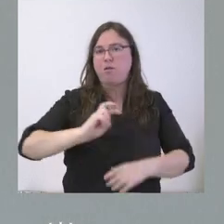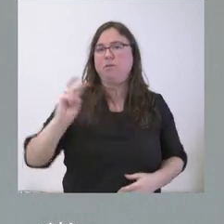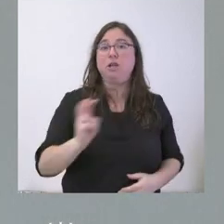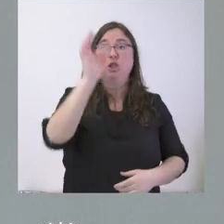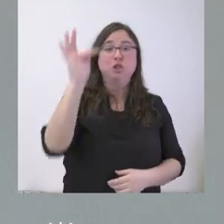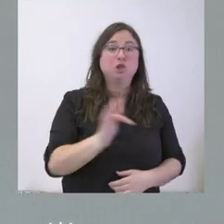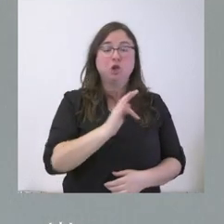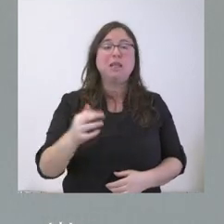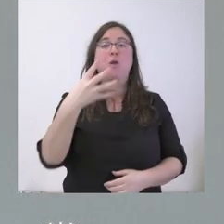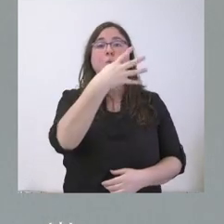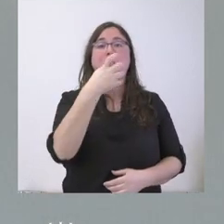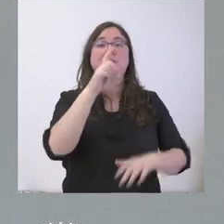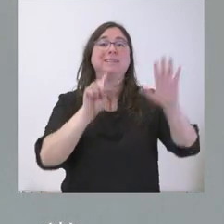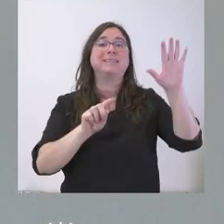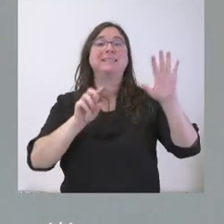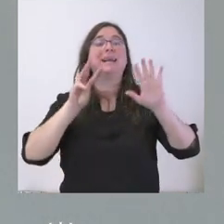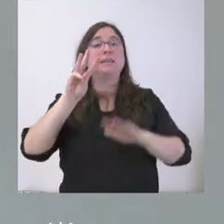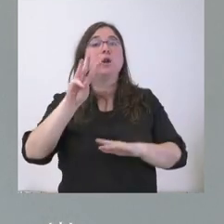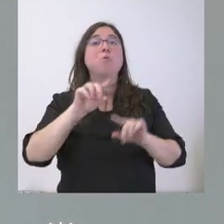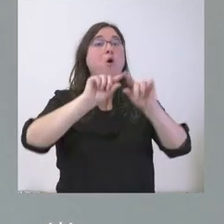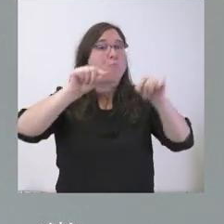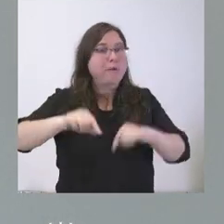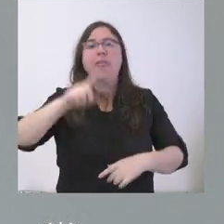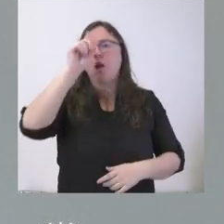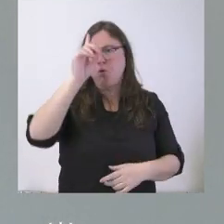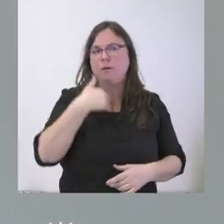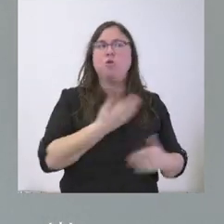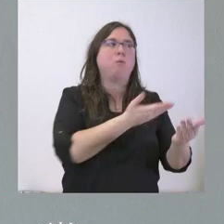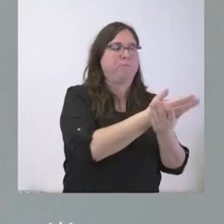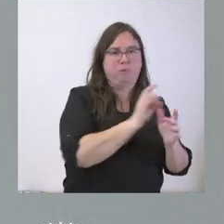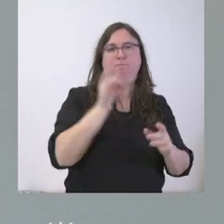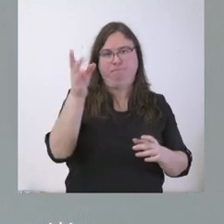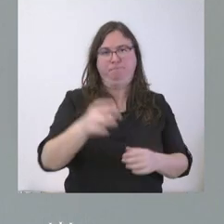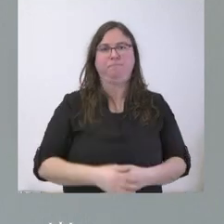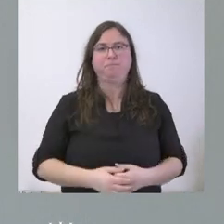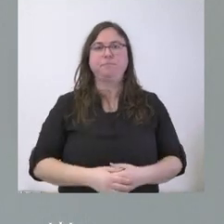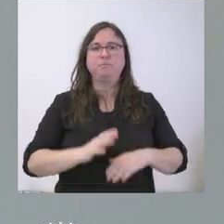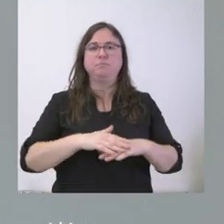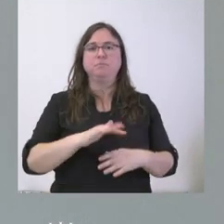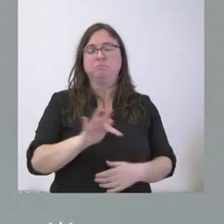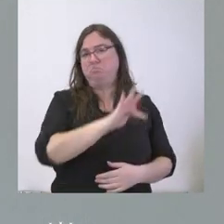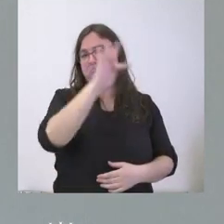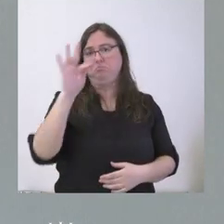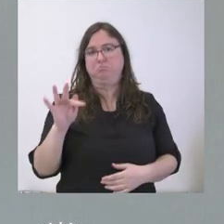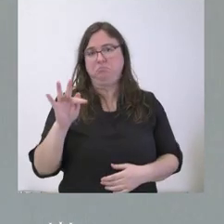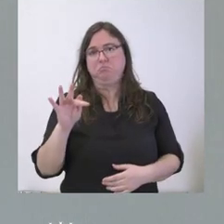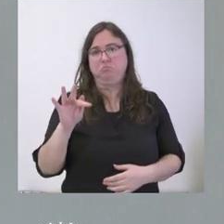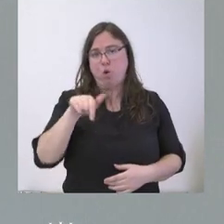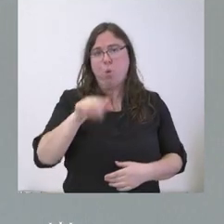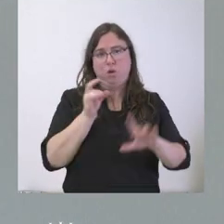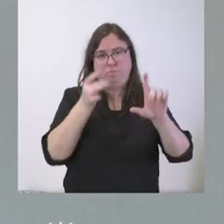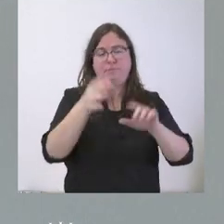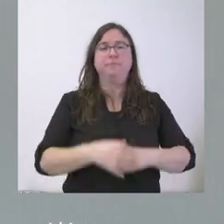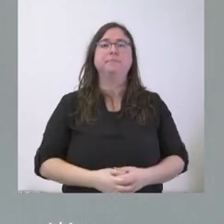463. El dato por provincia no lo tengo, pero se lo podríamos aportar a lo largo de la jornada.